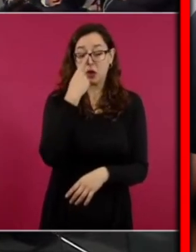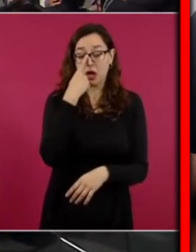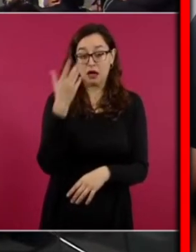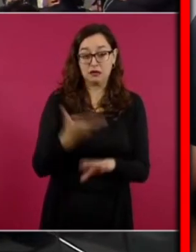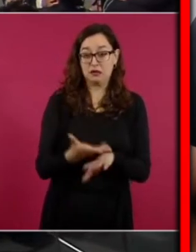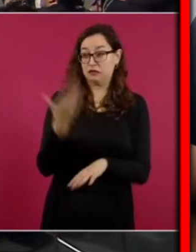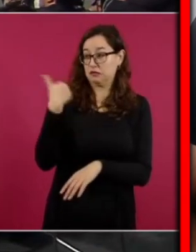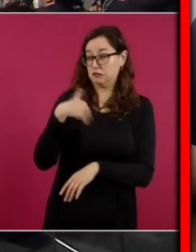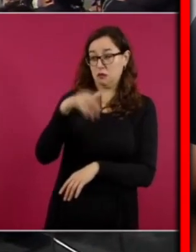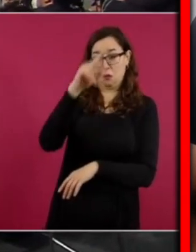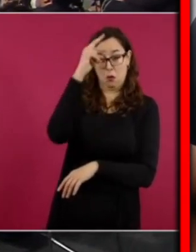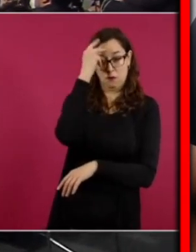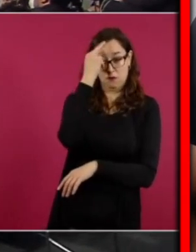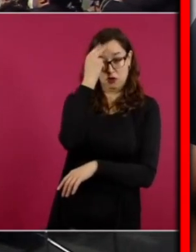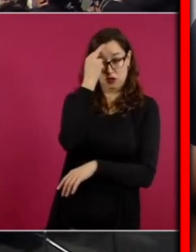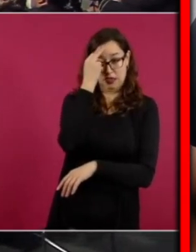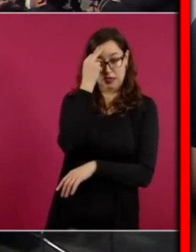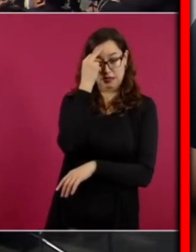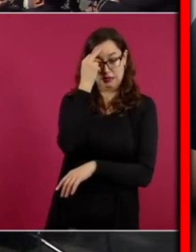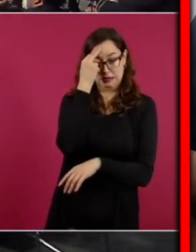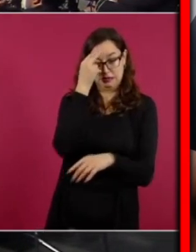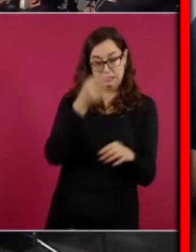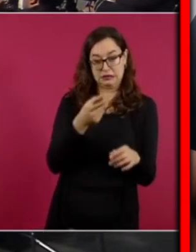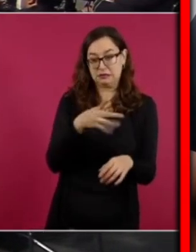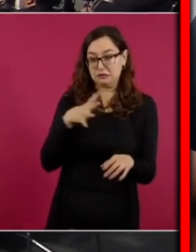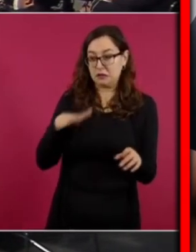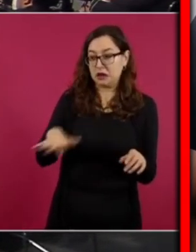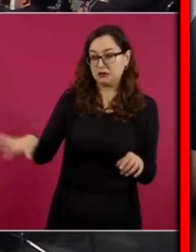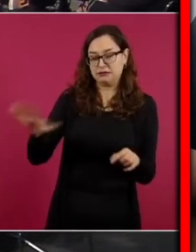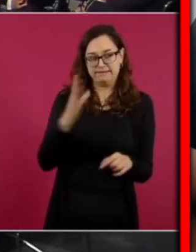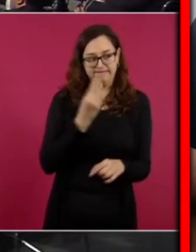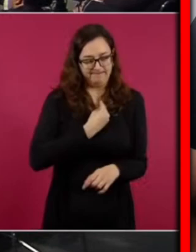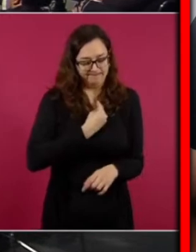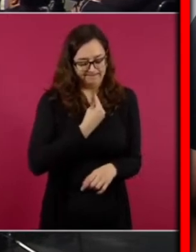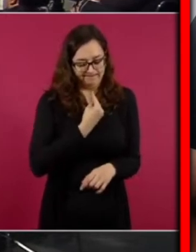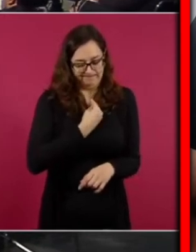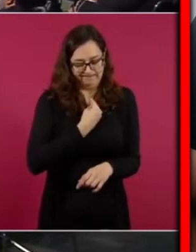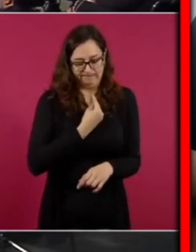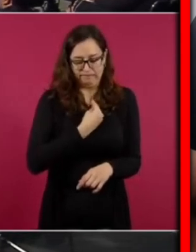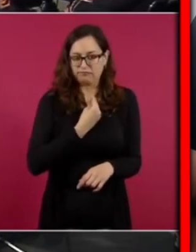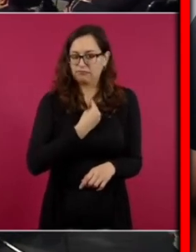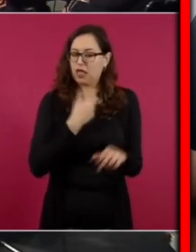un régimen autoritario clasista